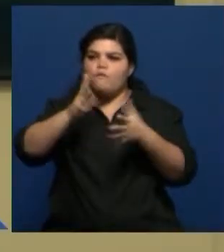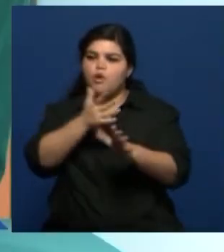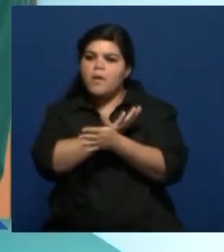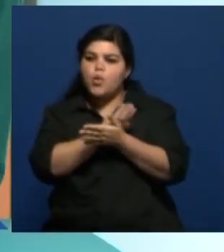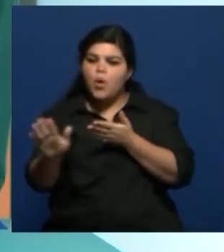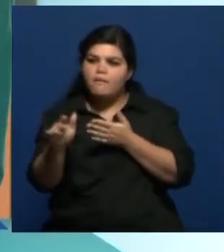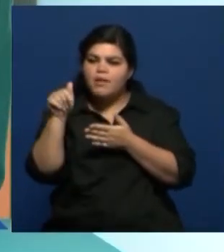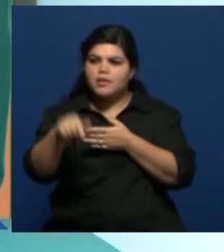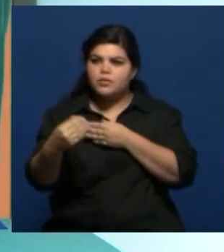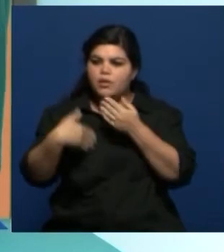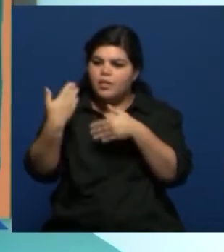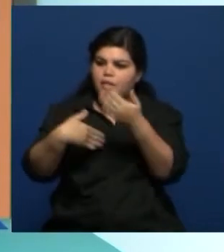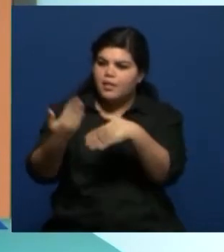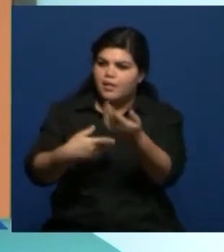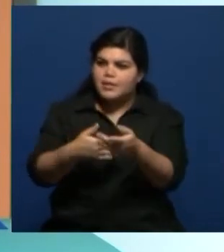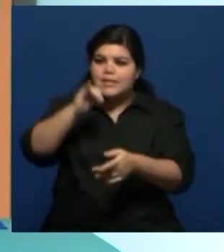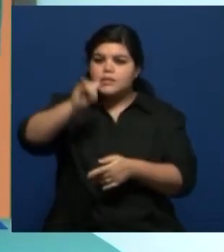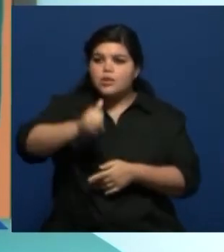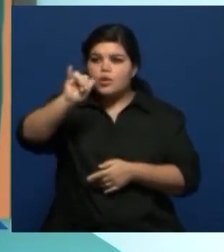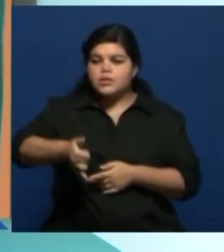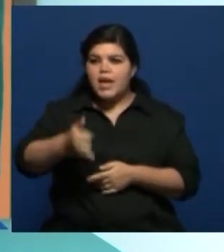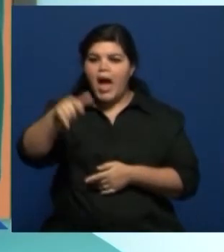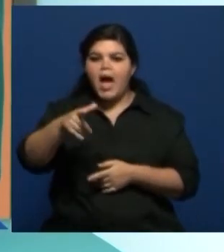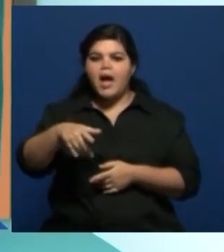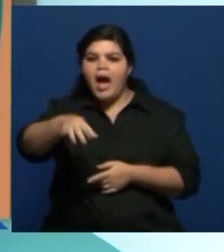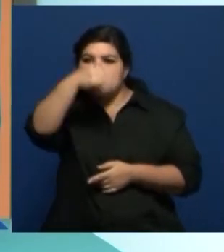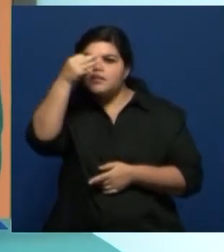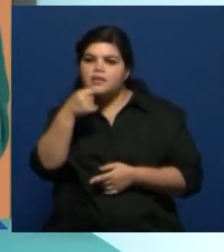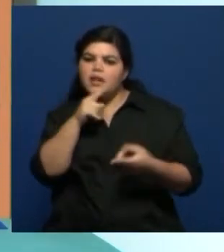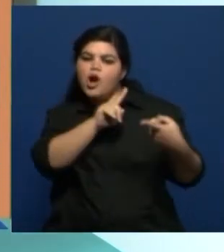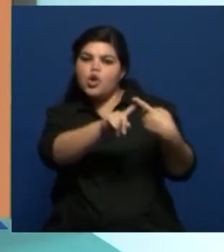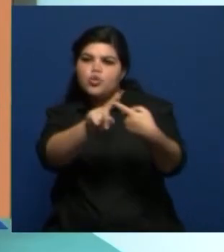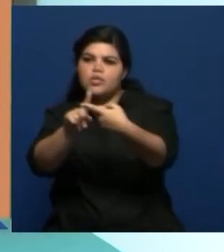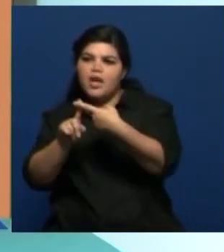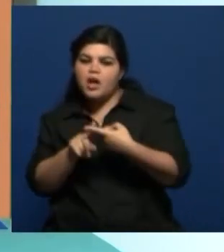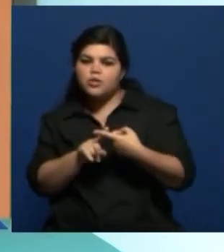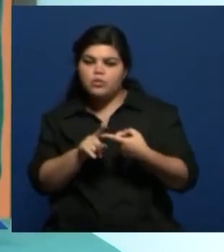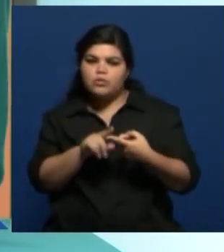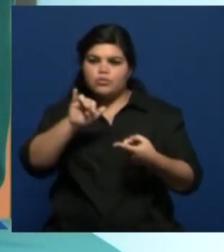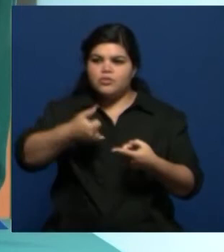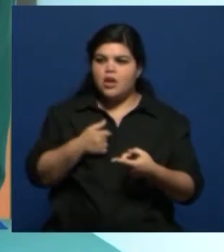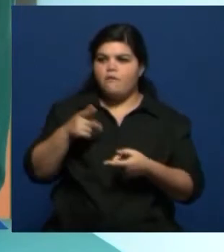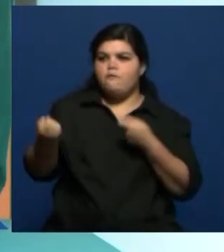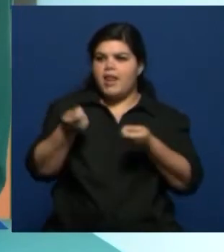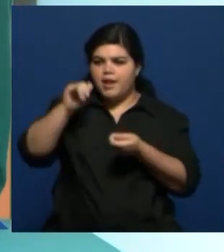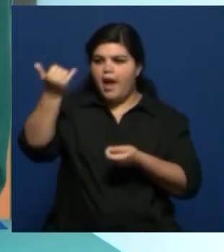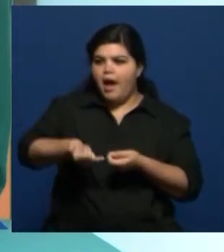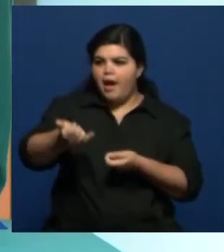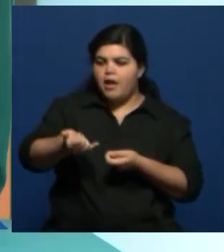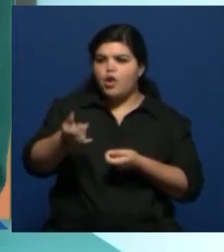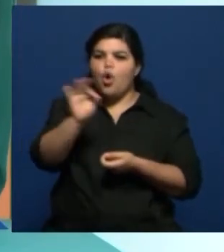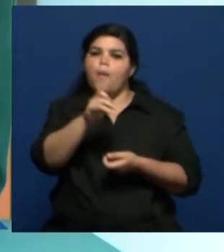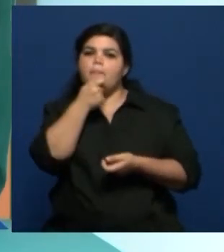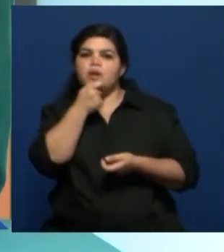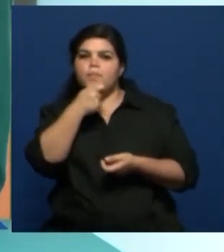Entonces de ahí surge que sí o sí los artistas tuvieron que comunicarse y decir, bueno, llama a un bailarín. O en el caso de las obras de teatro,